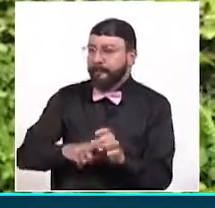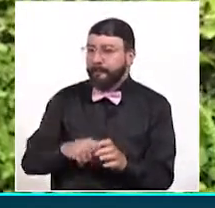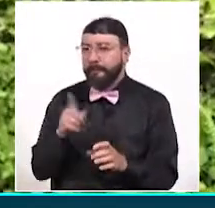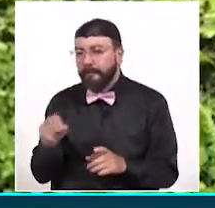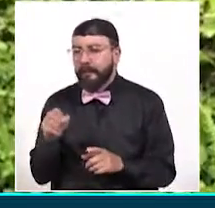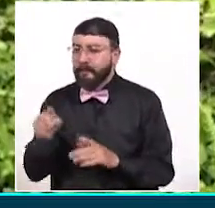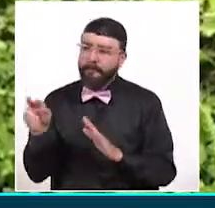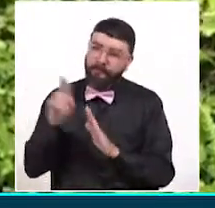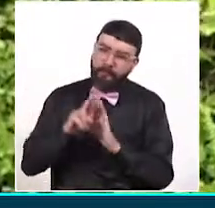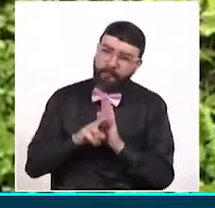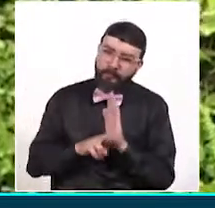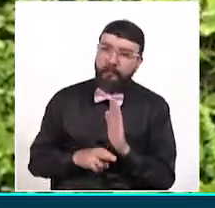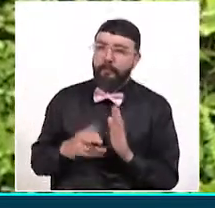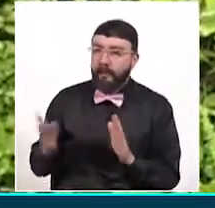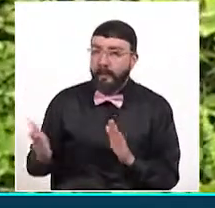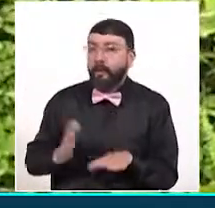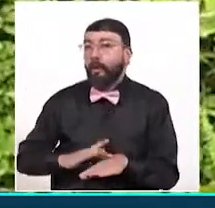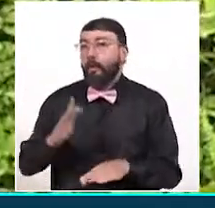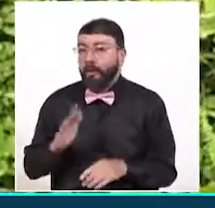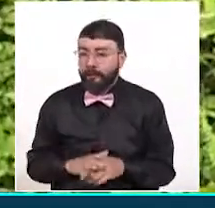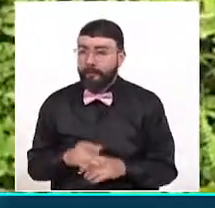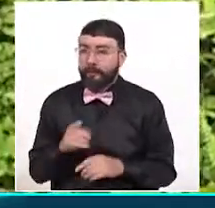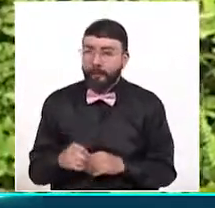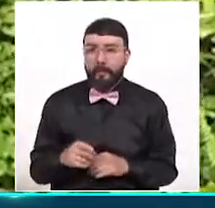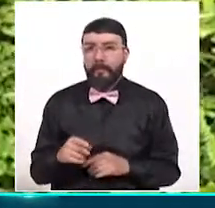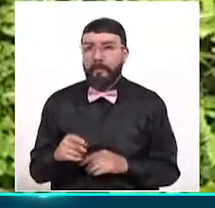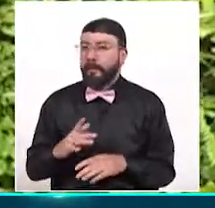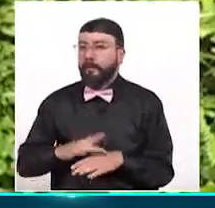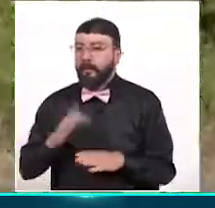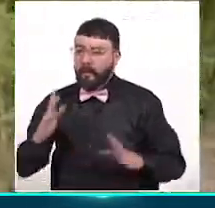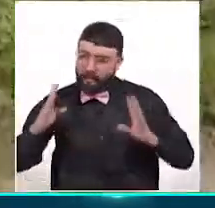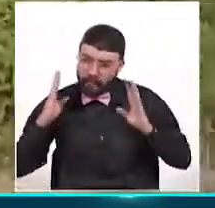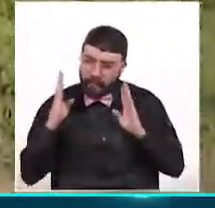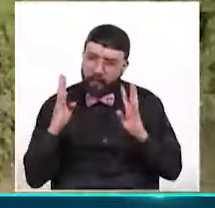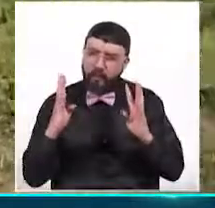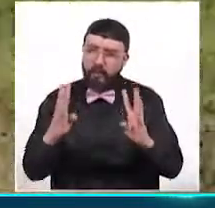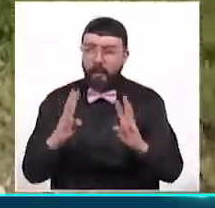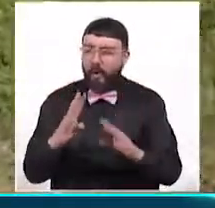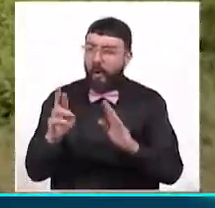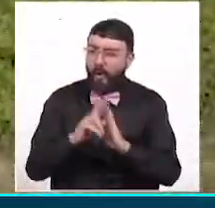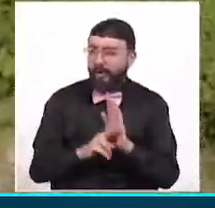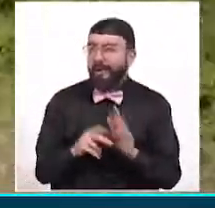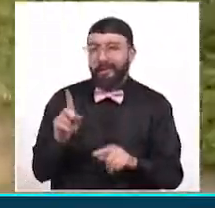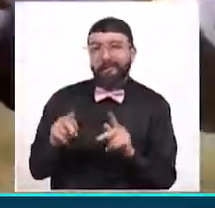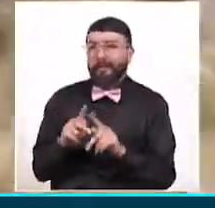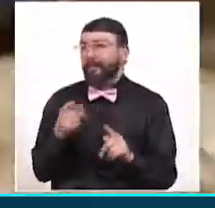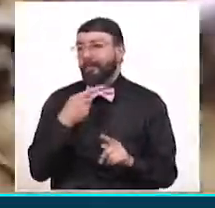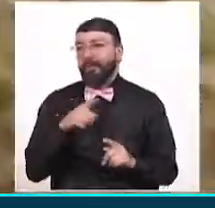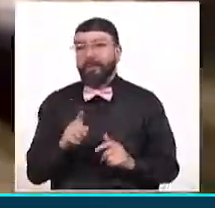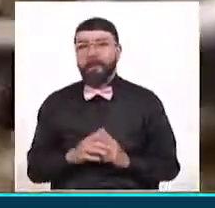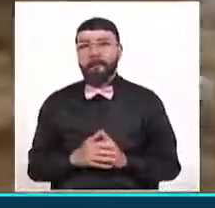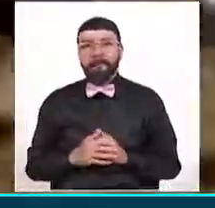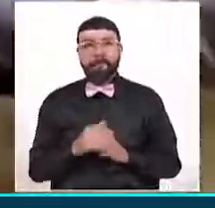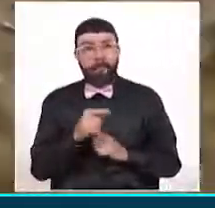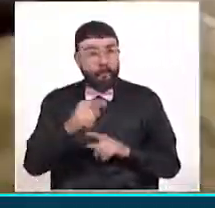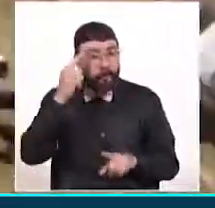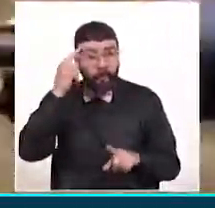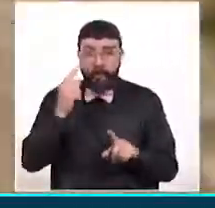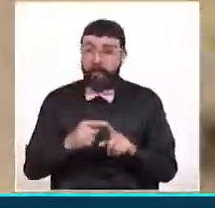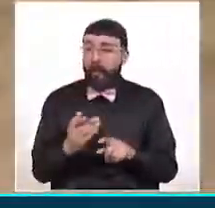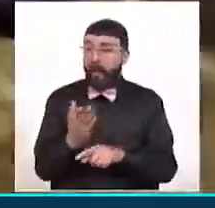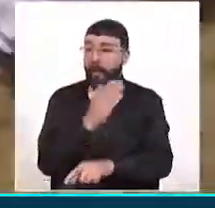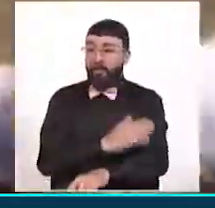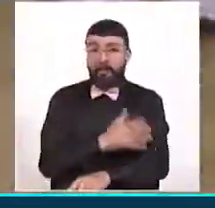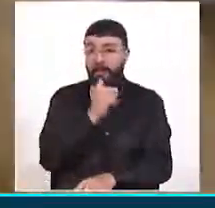reglamento, estar atado a unas cintas o a un orden. No. Para el deportista manizaleño, este es un reto nunca antes visto en un